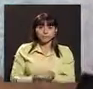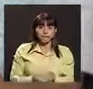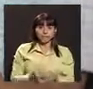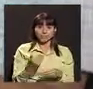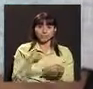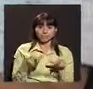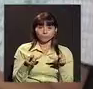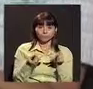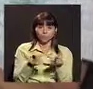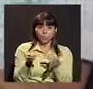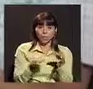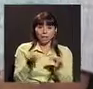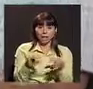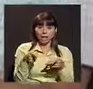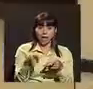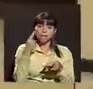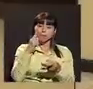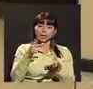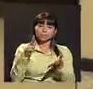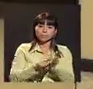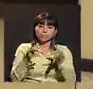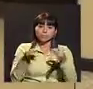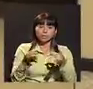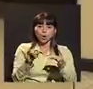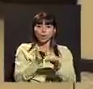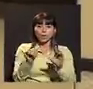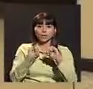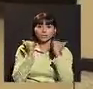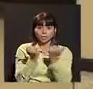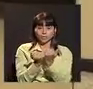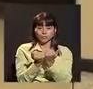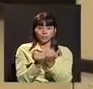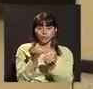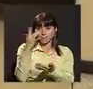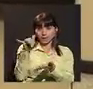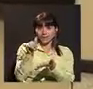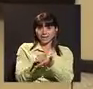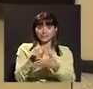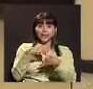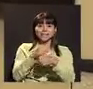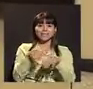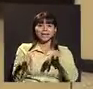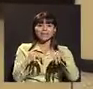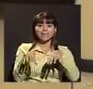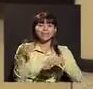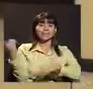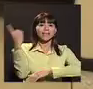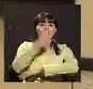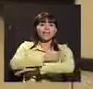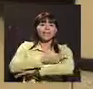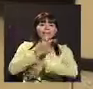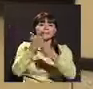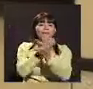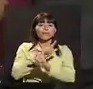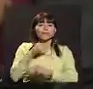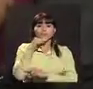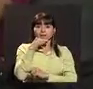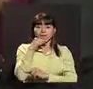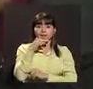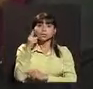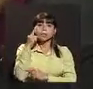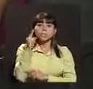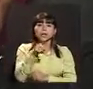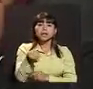se encuentran la obtención de una cédula jurídica que los acredite como asociación, para lo cual realizan actividades los días feriados